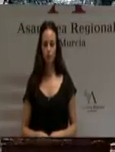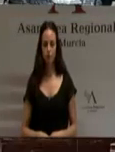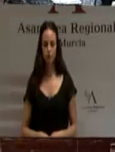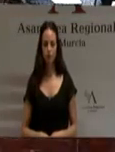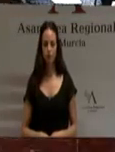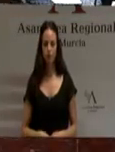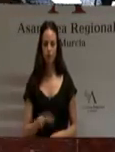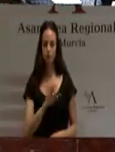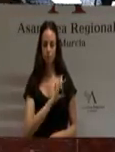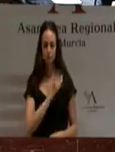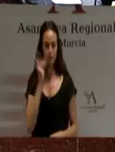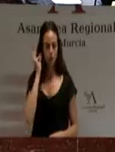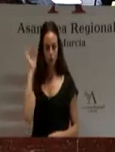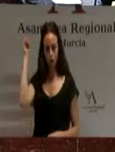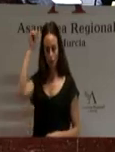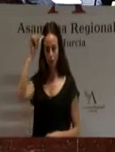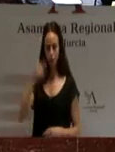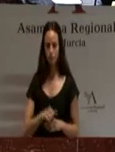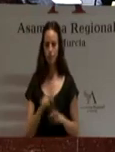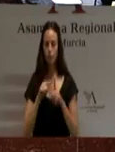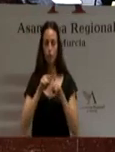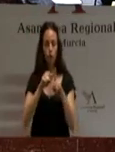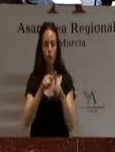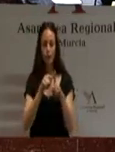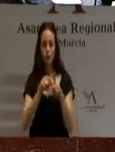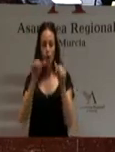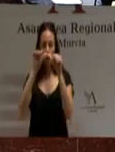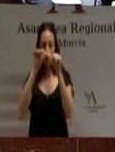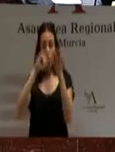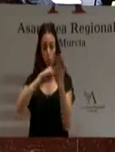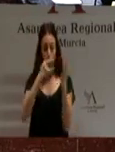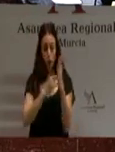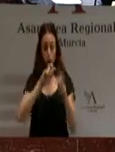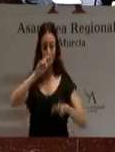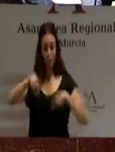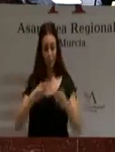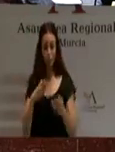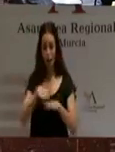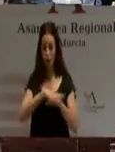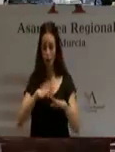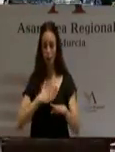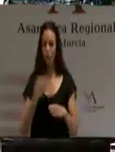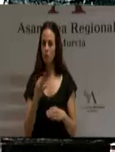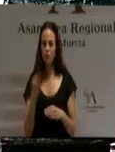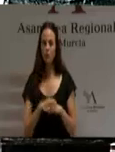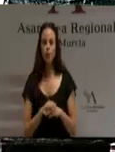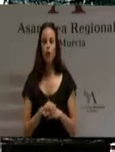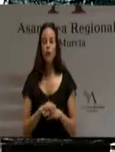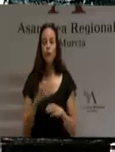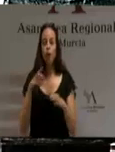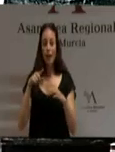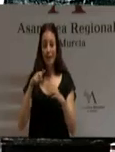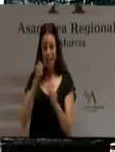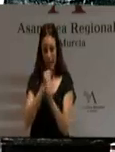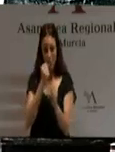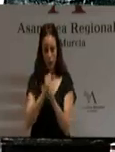Señorías, el objetivo al que responde el proyecto reformista de mi Gobierno es gobernar para crear empleo. Y para